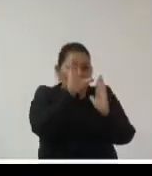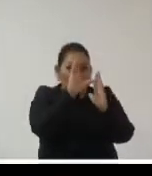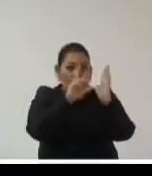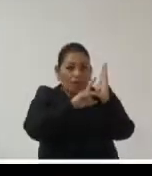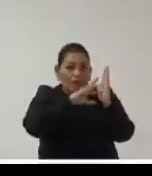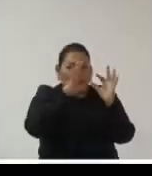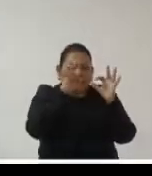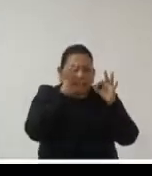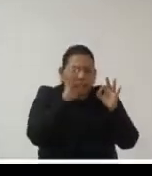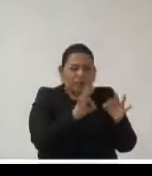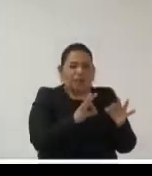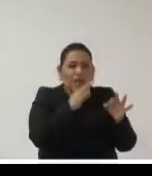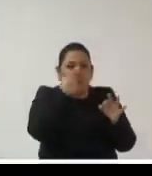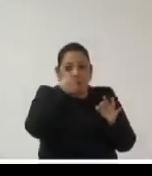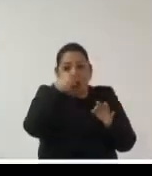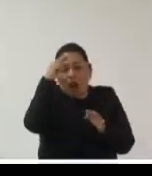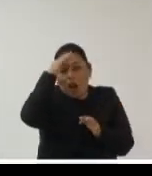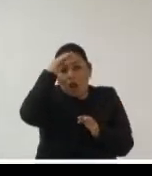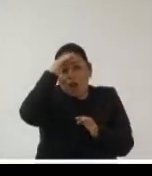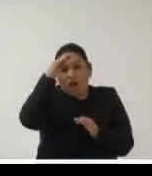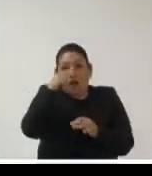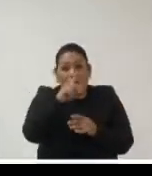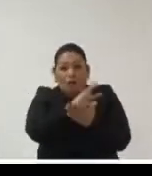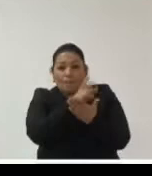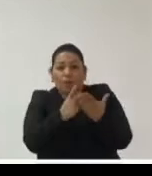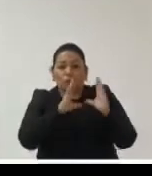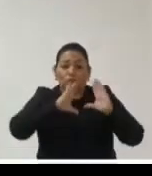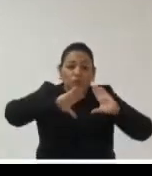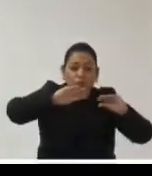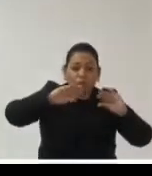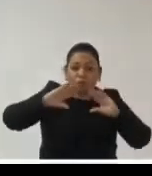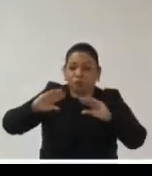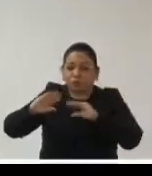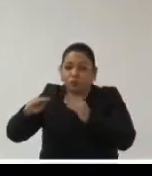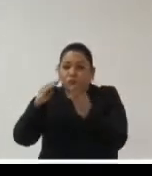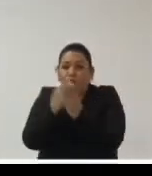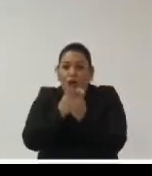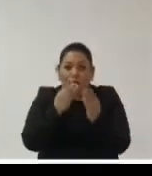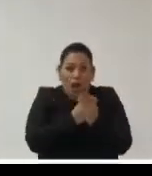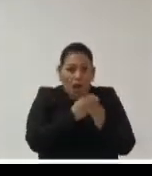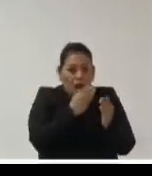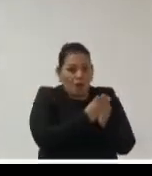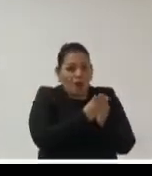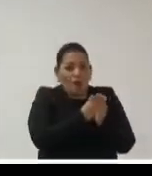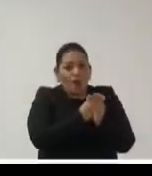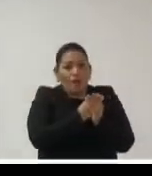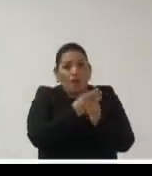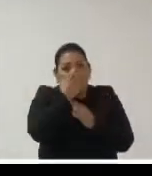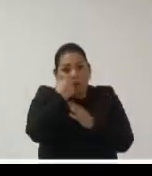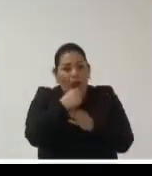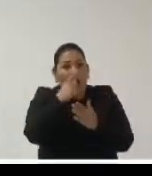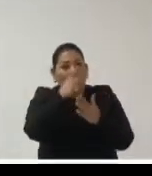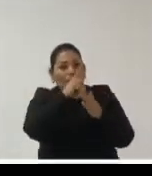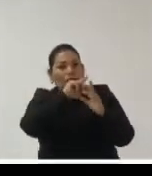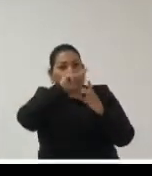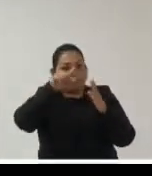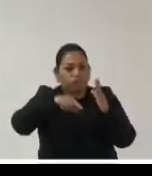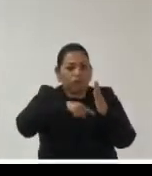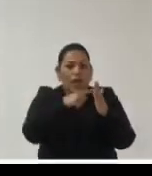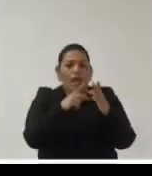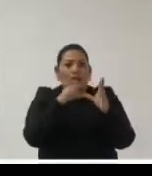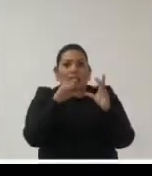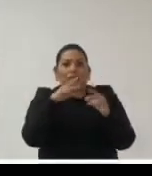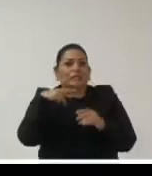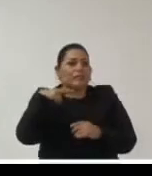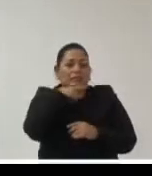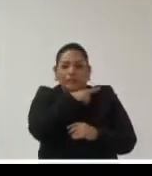necesitamos pensar en procesos de formación que respondan a ciclos de formación mucho más cortos por